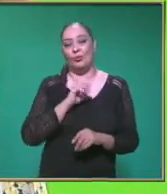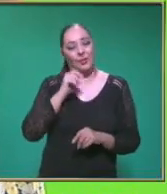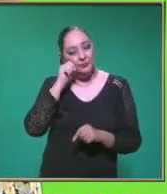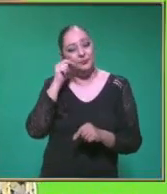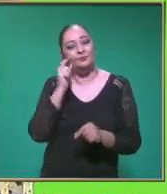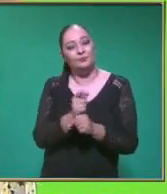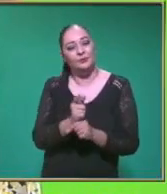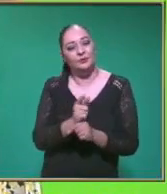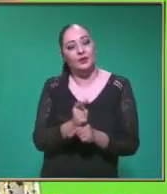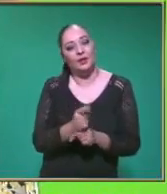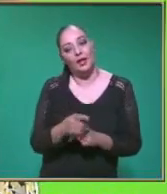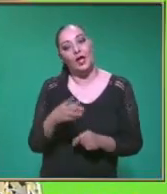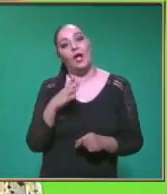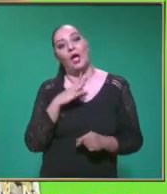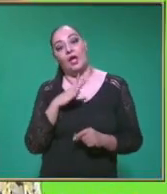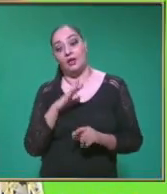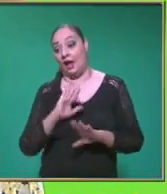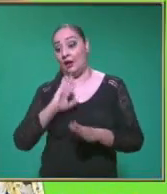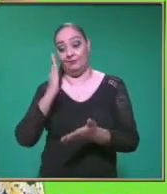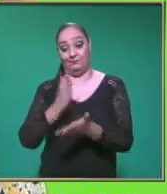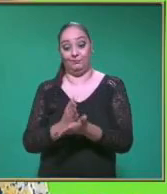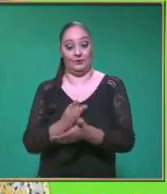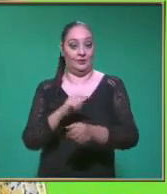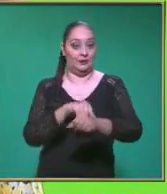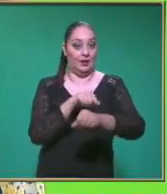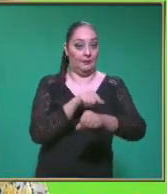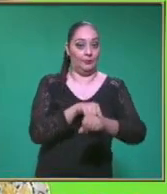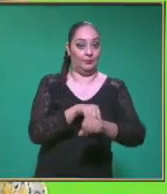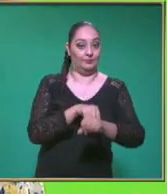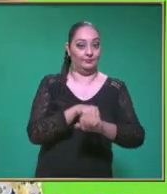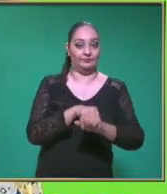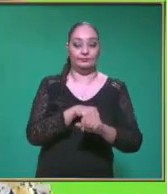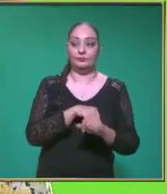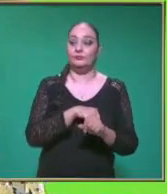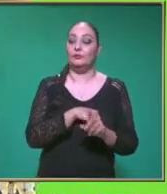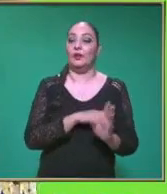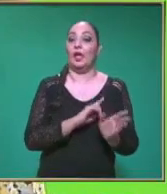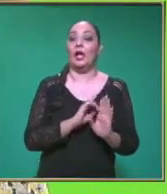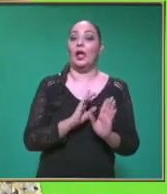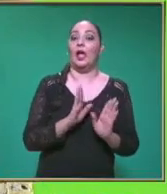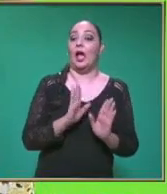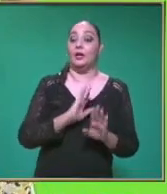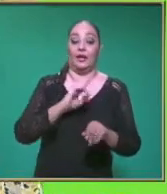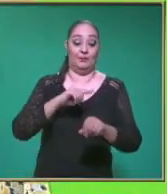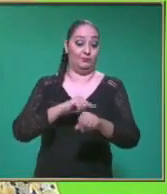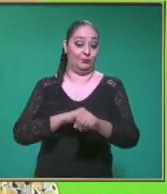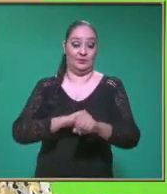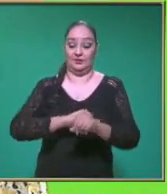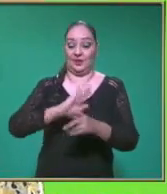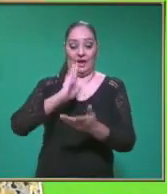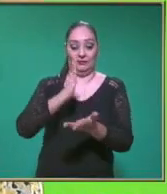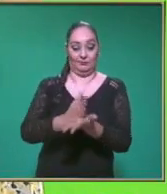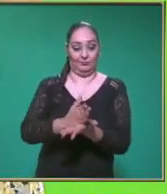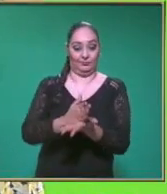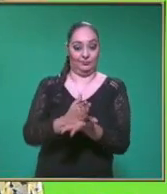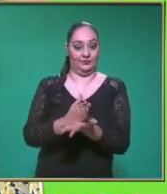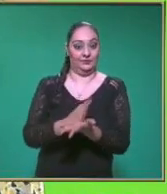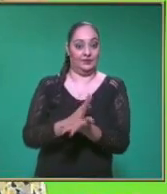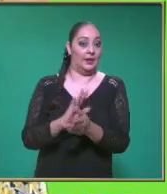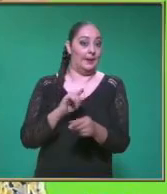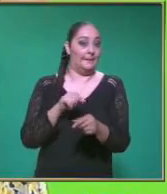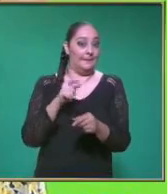De que El cronómetro Se detuvo El cronómetro El tiempo Siguió avanzando Pero el cronómetro Hasta ahí lo tomaron Hasta cierta cantidad De tiempo